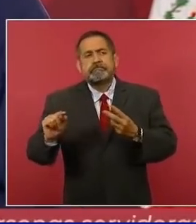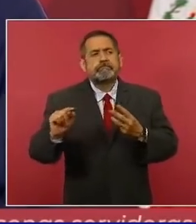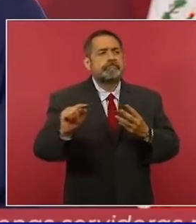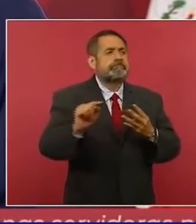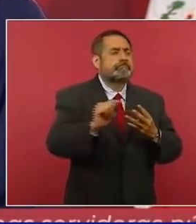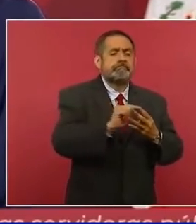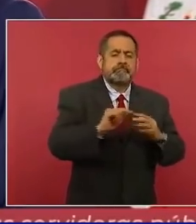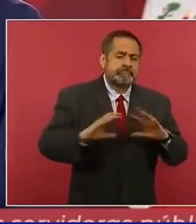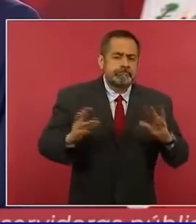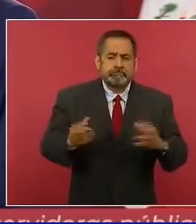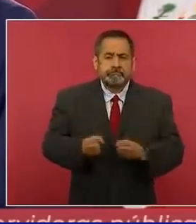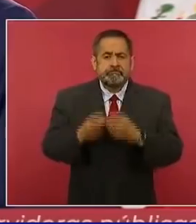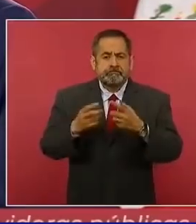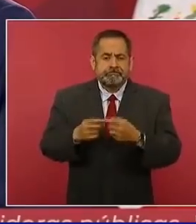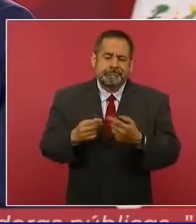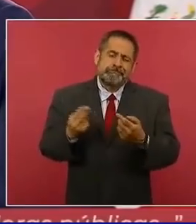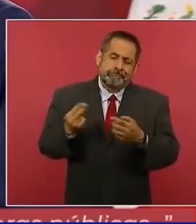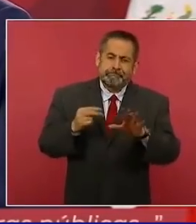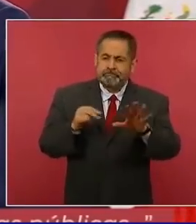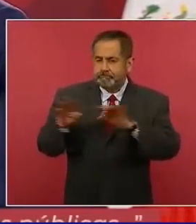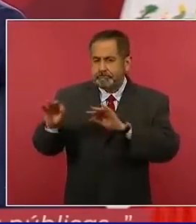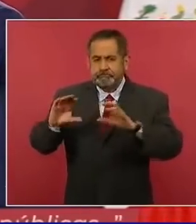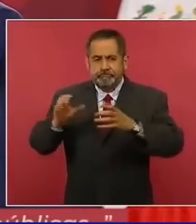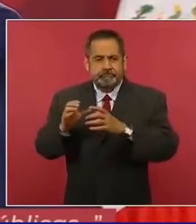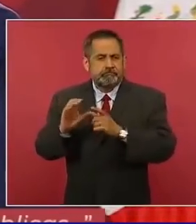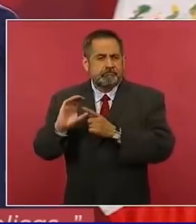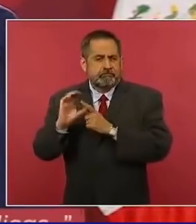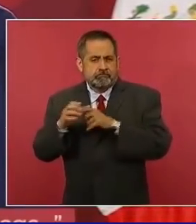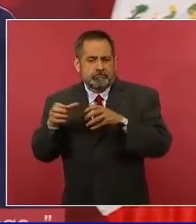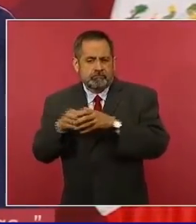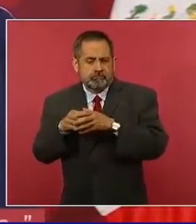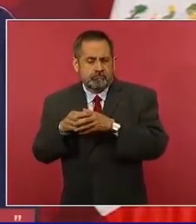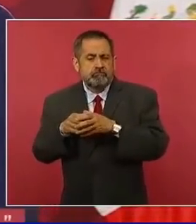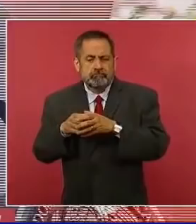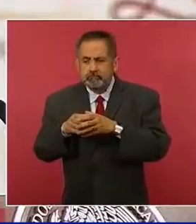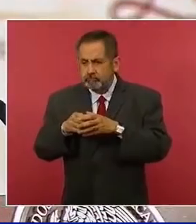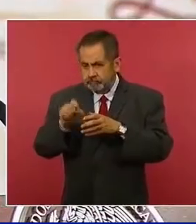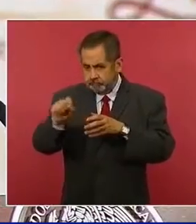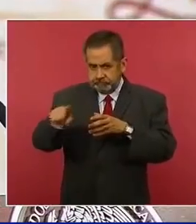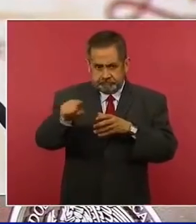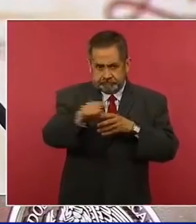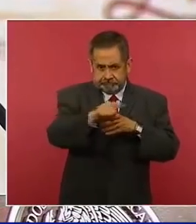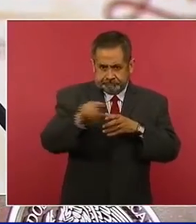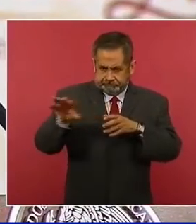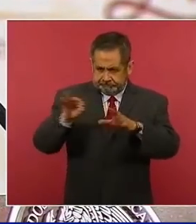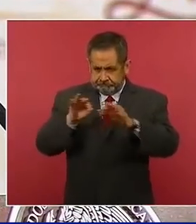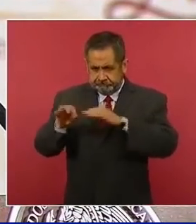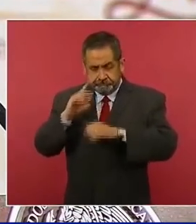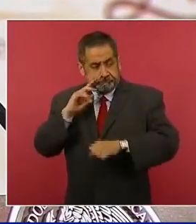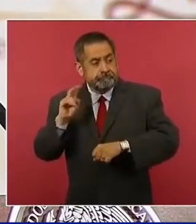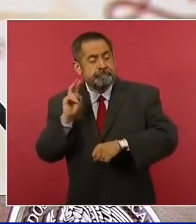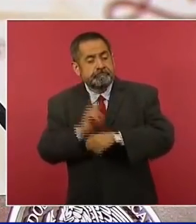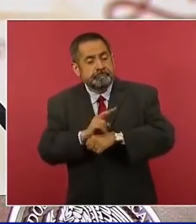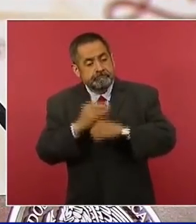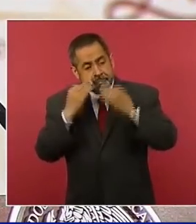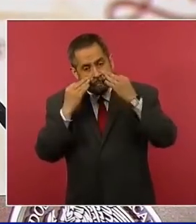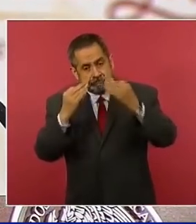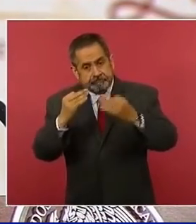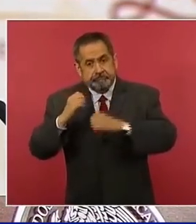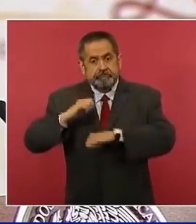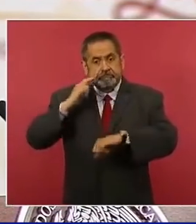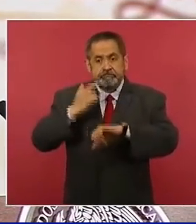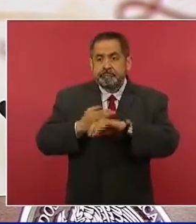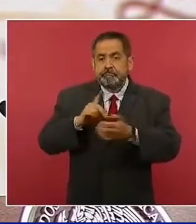Hay que crear un comité de ustedes mismos para que ustedes mismos sean los encargados